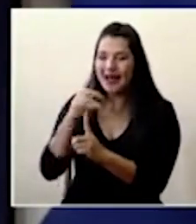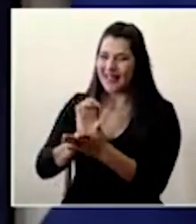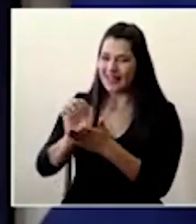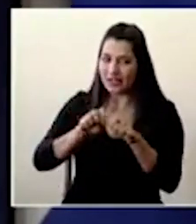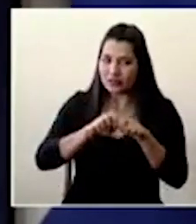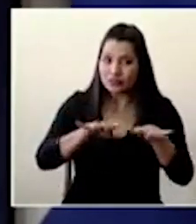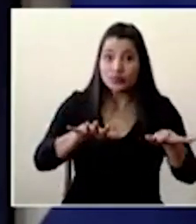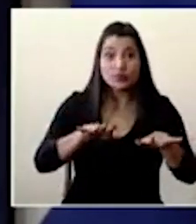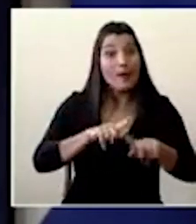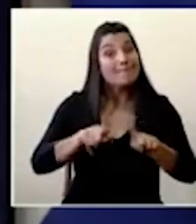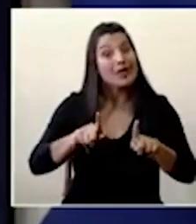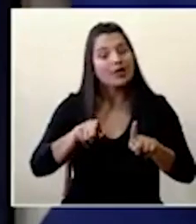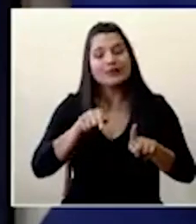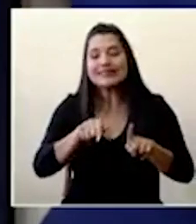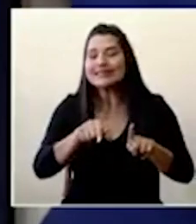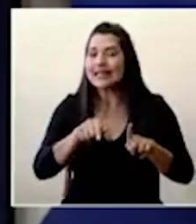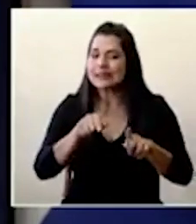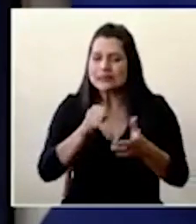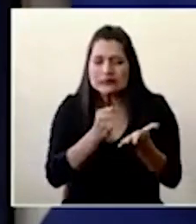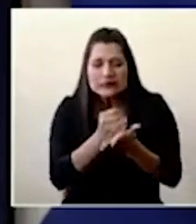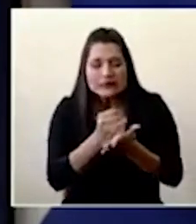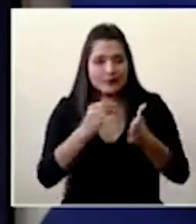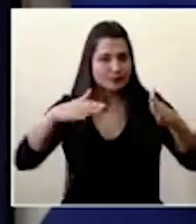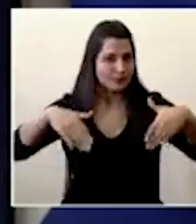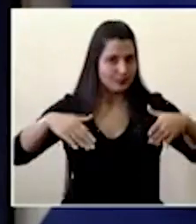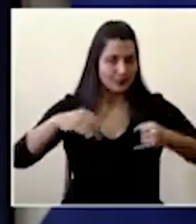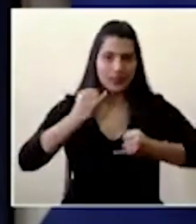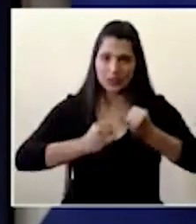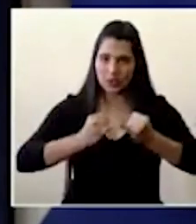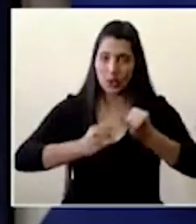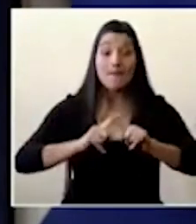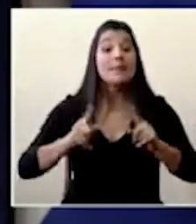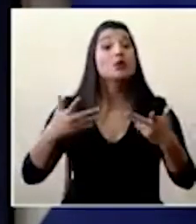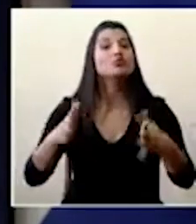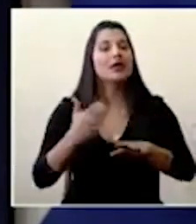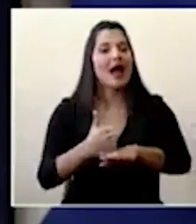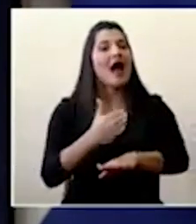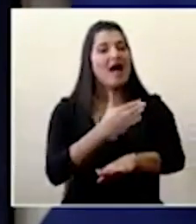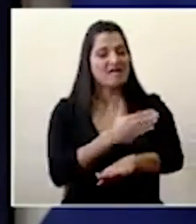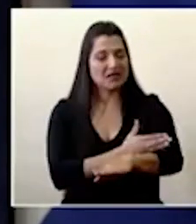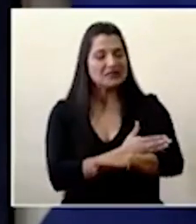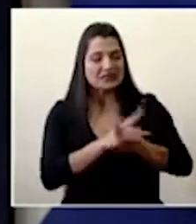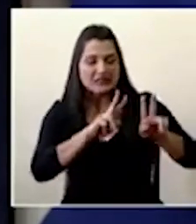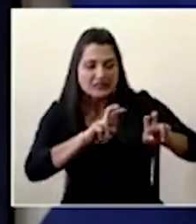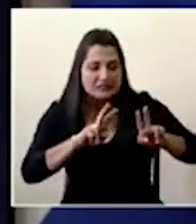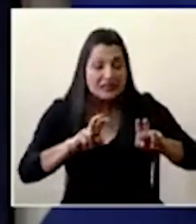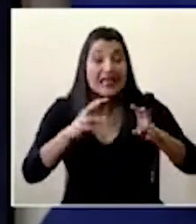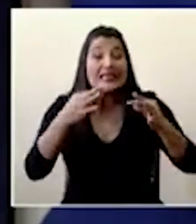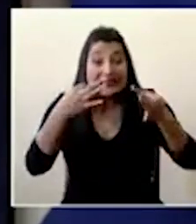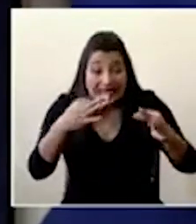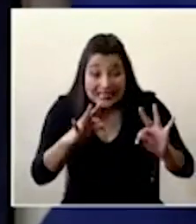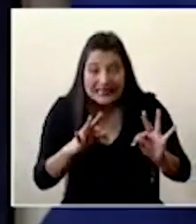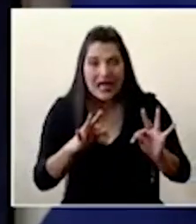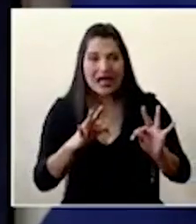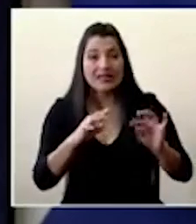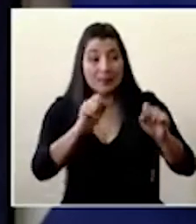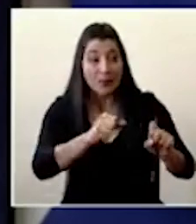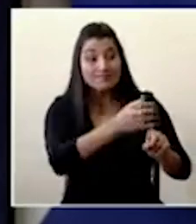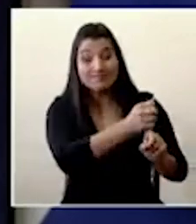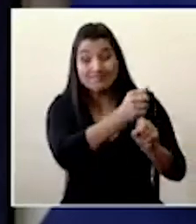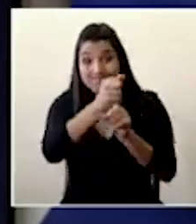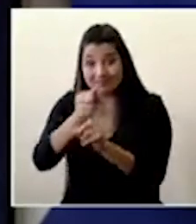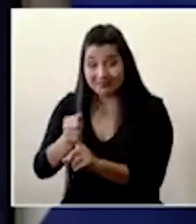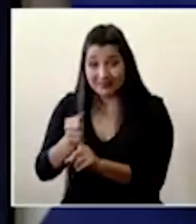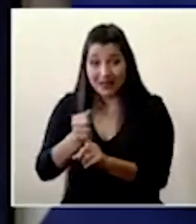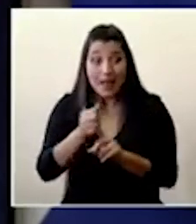avanzado el análisis de esta de esta estrategia de aislamiento de personas que ya son confirmadas